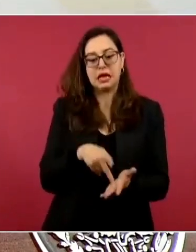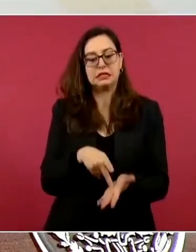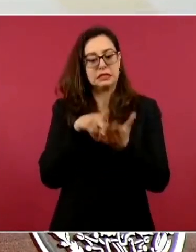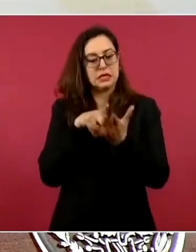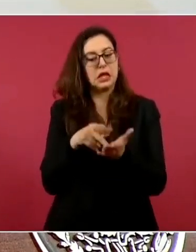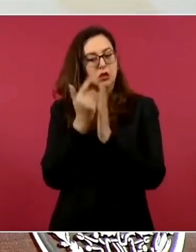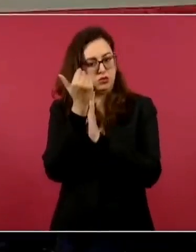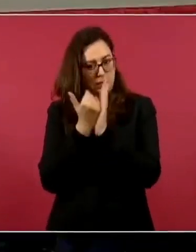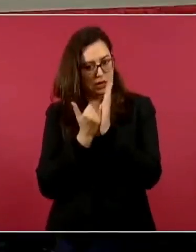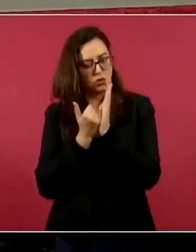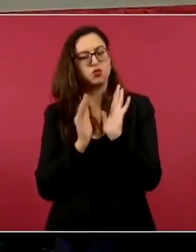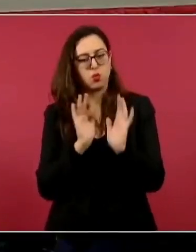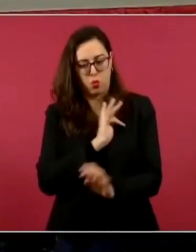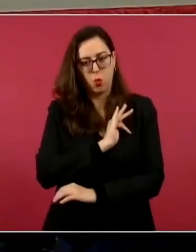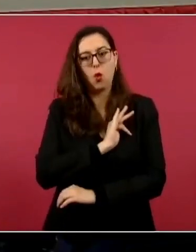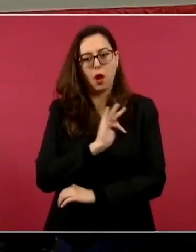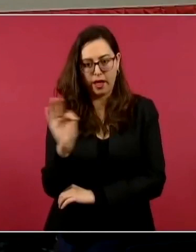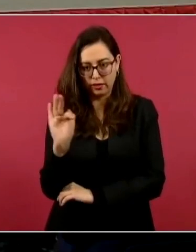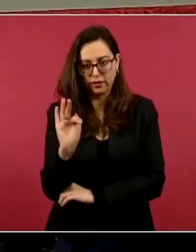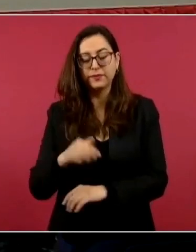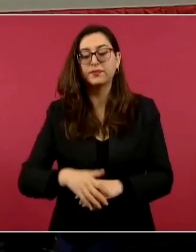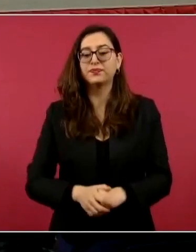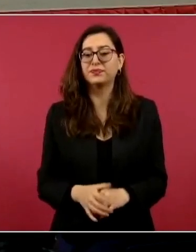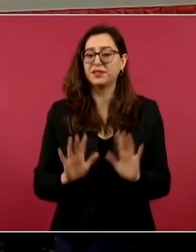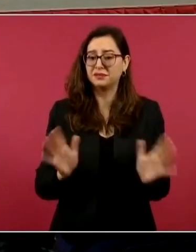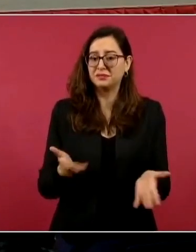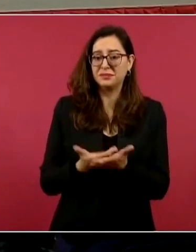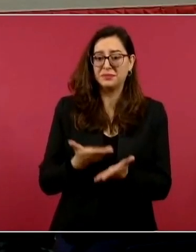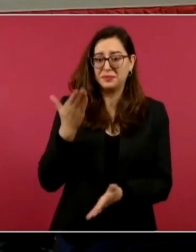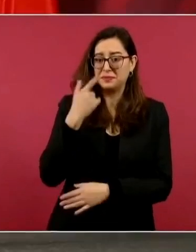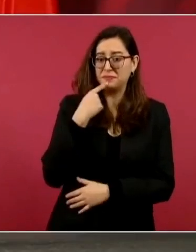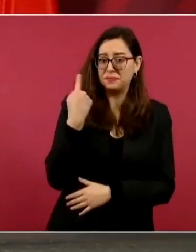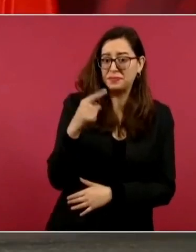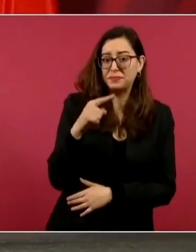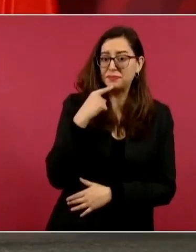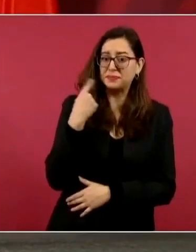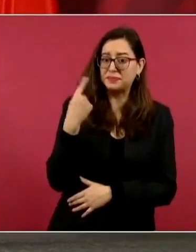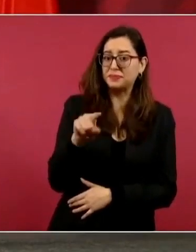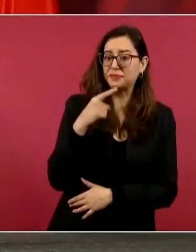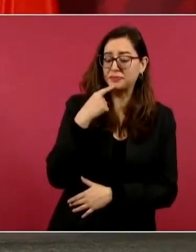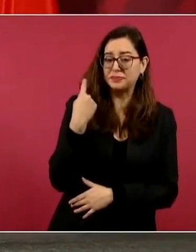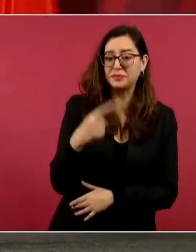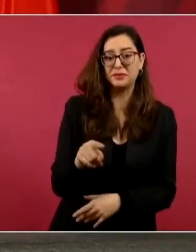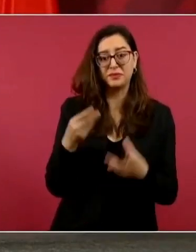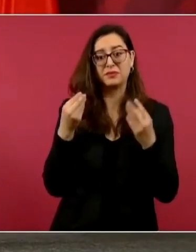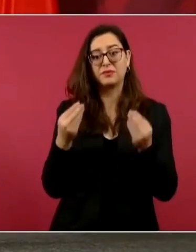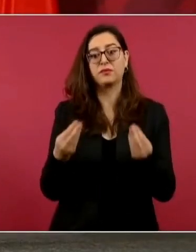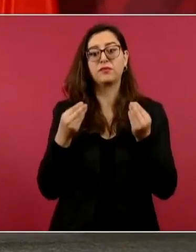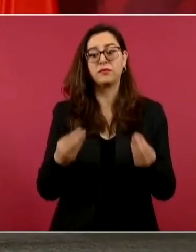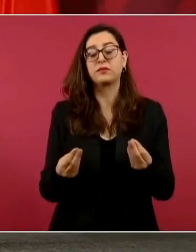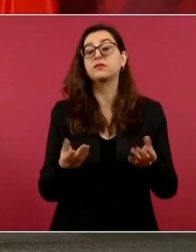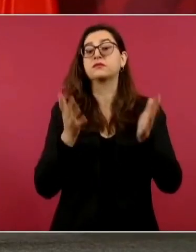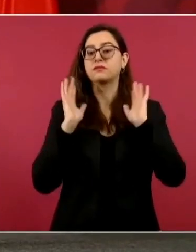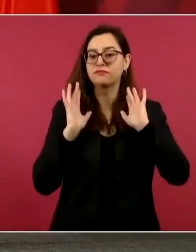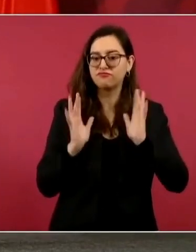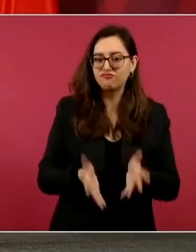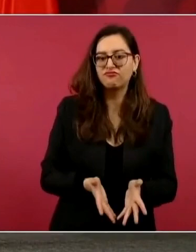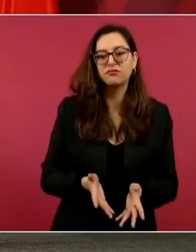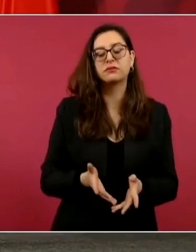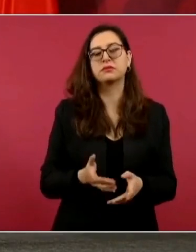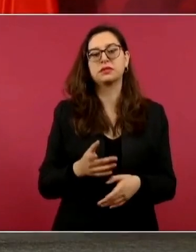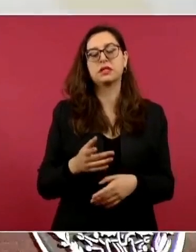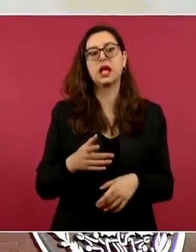contra de Viva Aerobús, ya les avisamos que a la primera maleta que cobren y háblenos por favor, sobre todo paisanas,